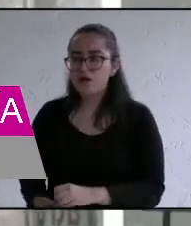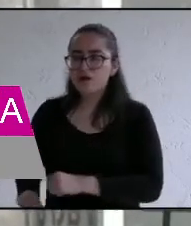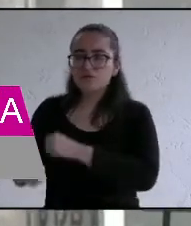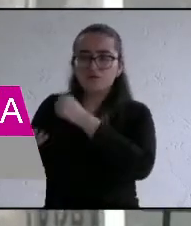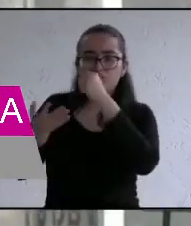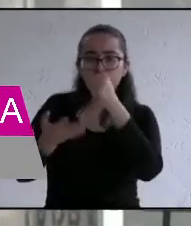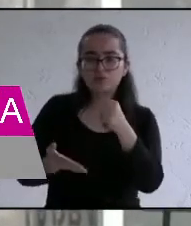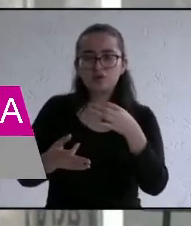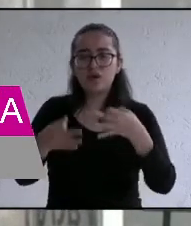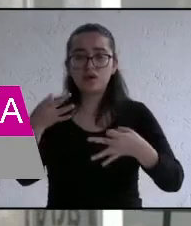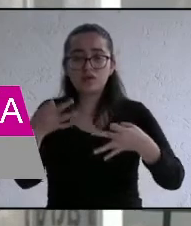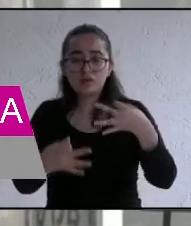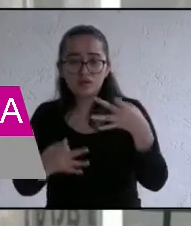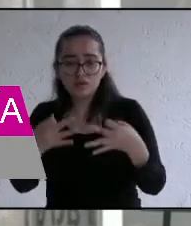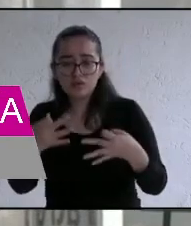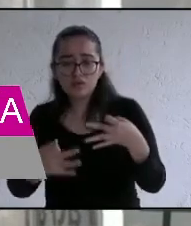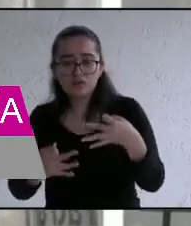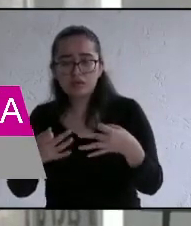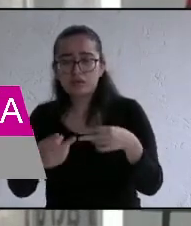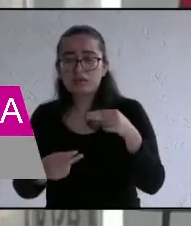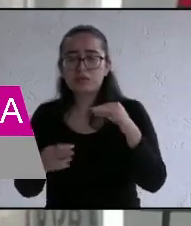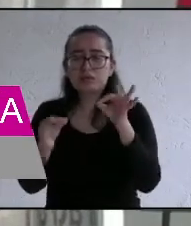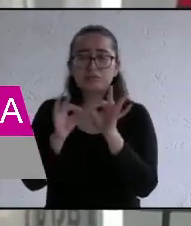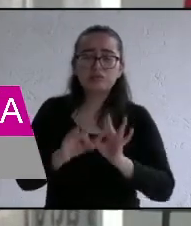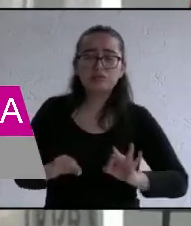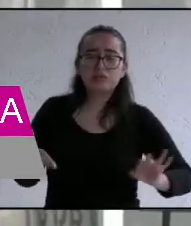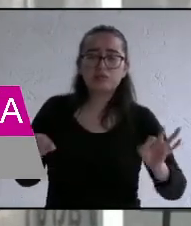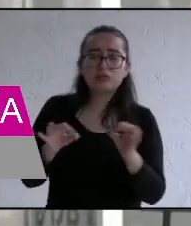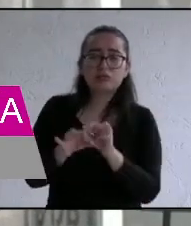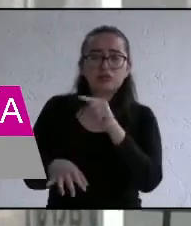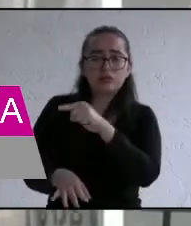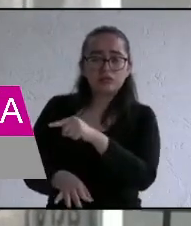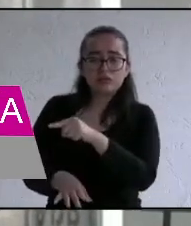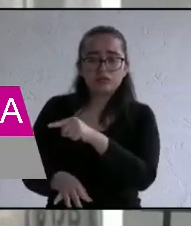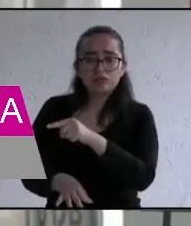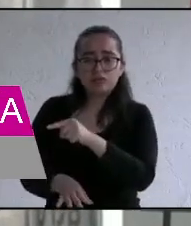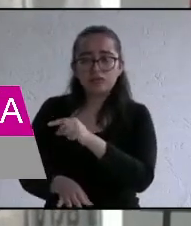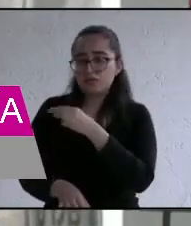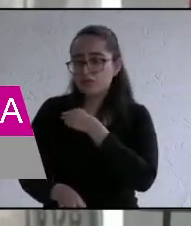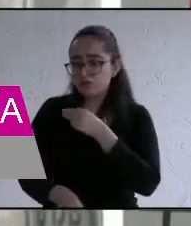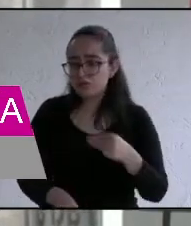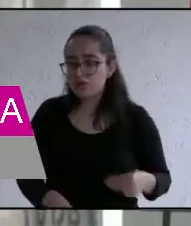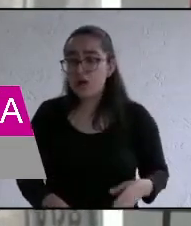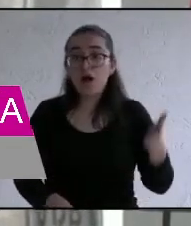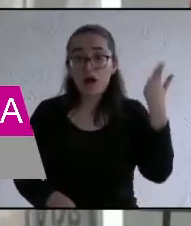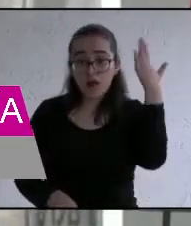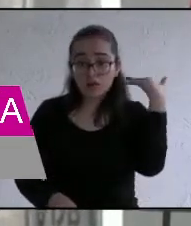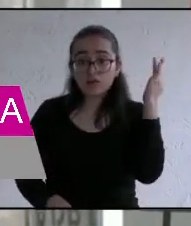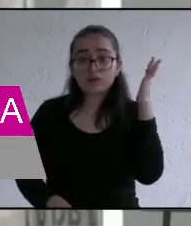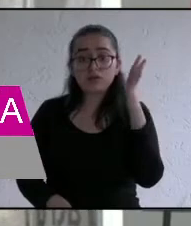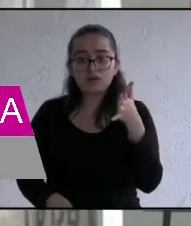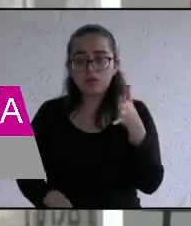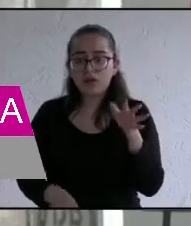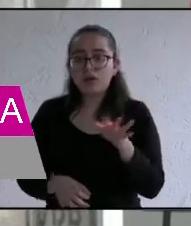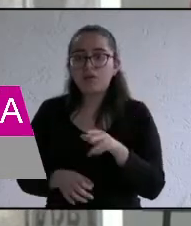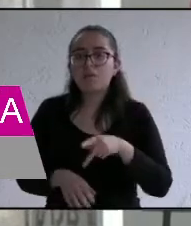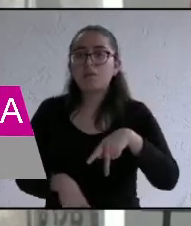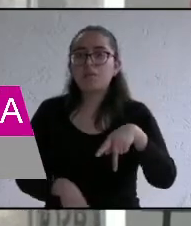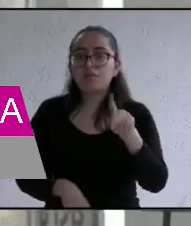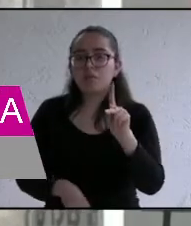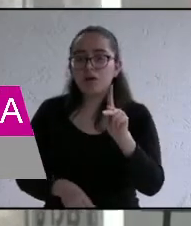también es muy necesaria ahí en nuestro municipio ya existía no sé por qué razón